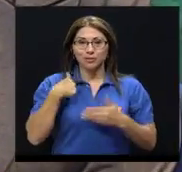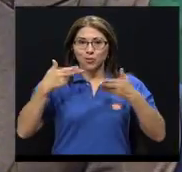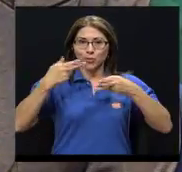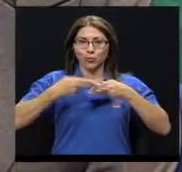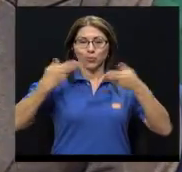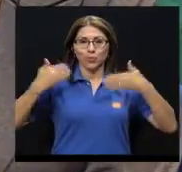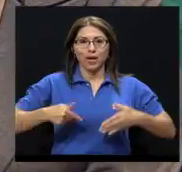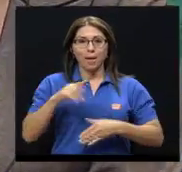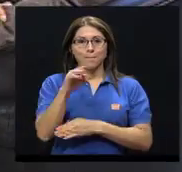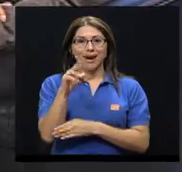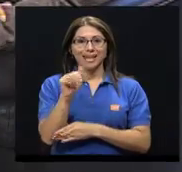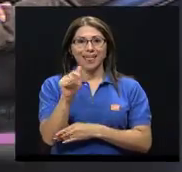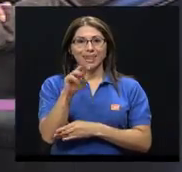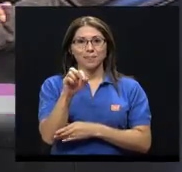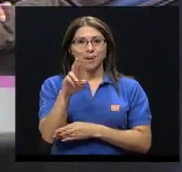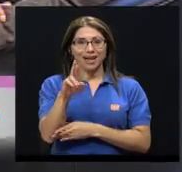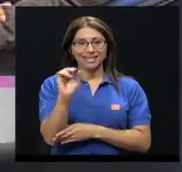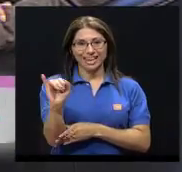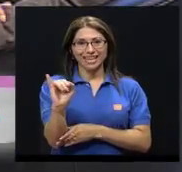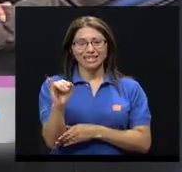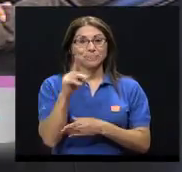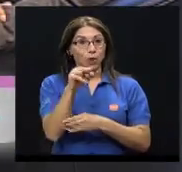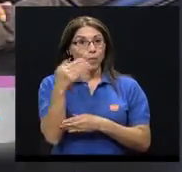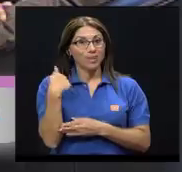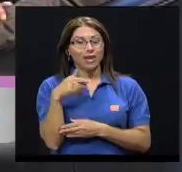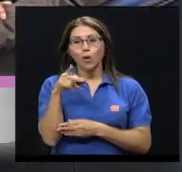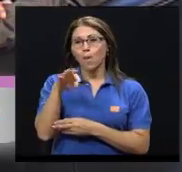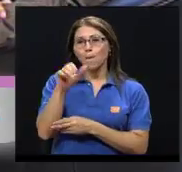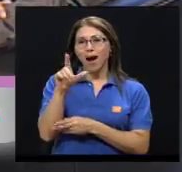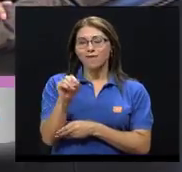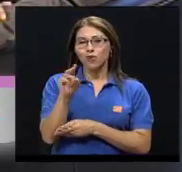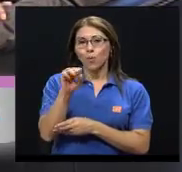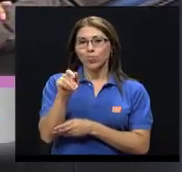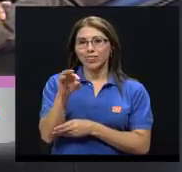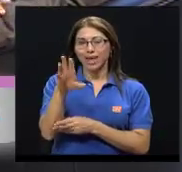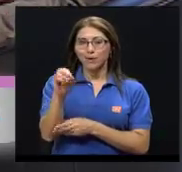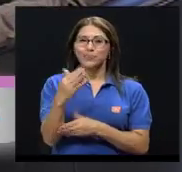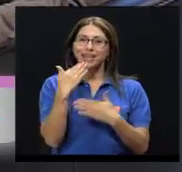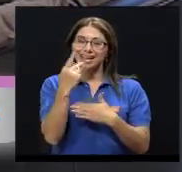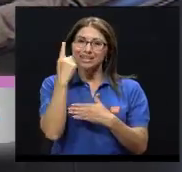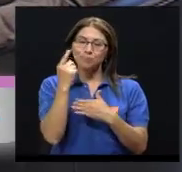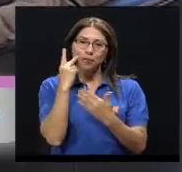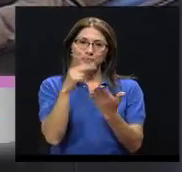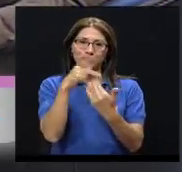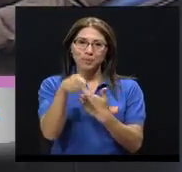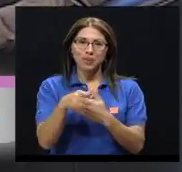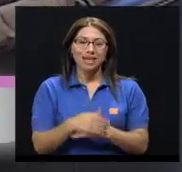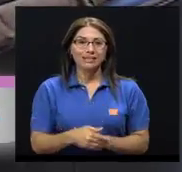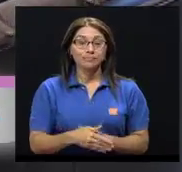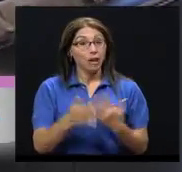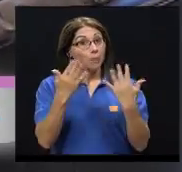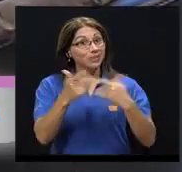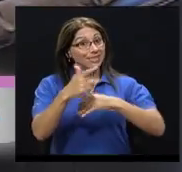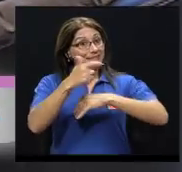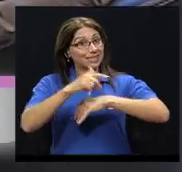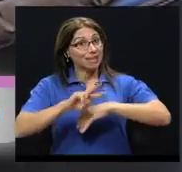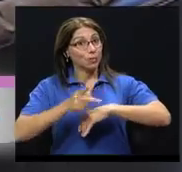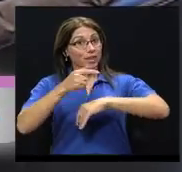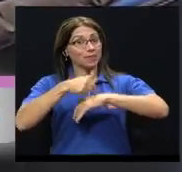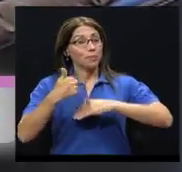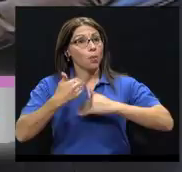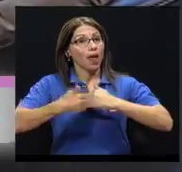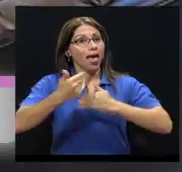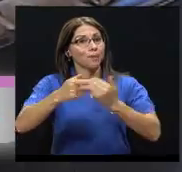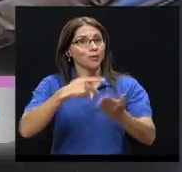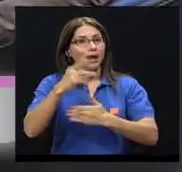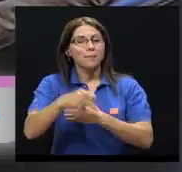María del Maris Aguirre y mi compañero... Pablo Montero. Muchas gracias por acompañarnos. Y Pablo, definitivamente que esta segunda temporada venimos